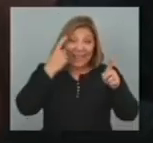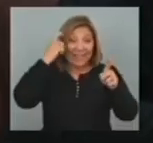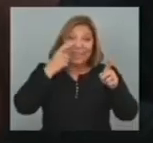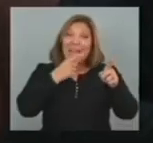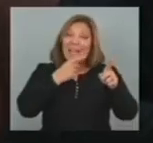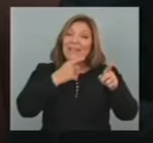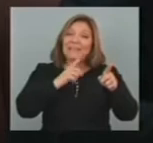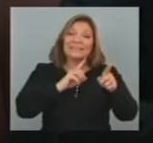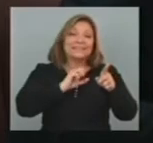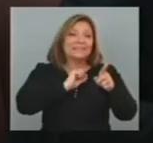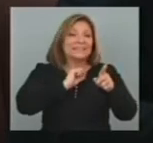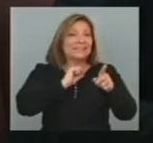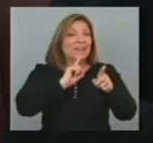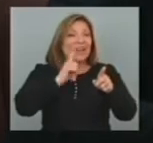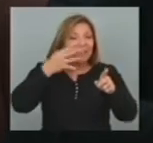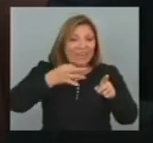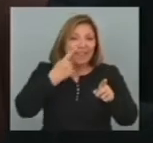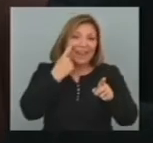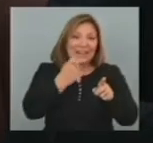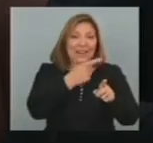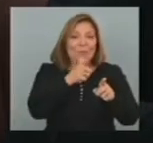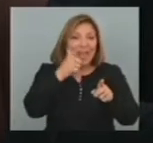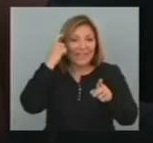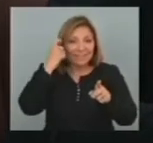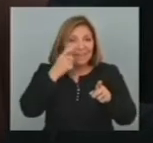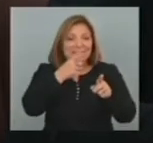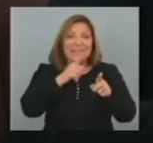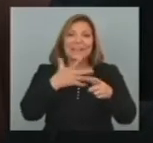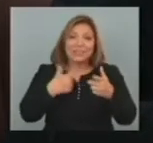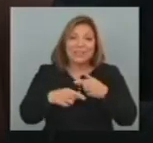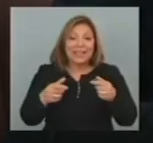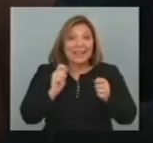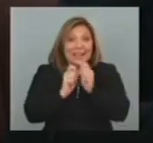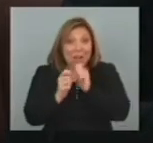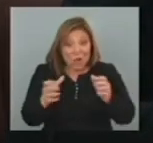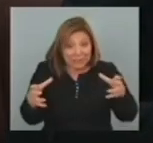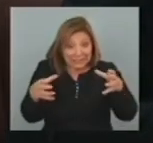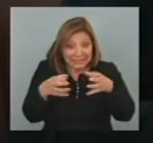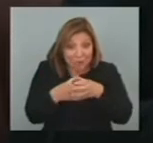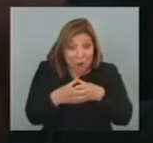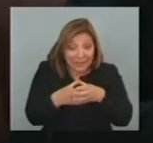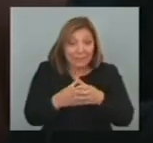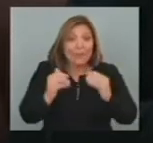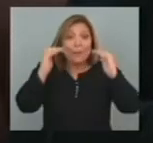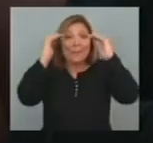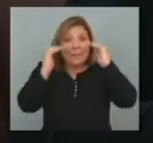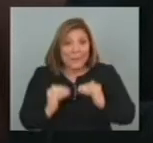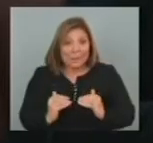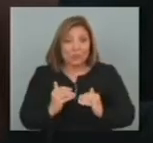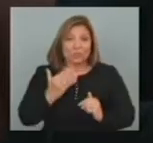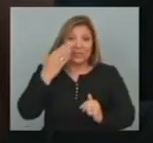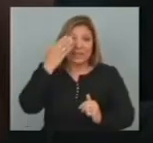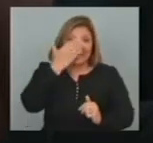buena medida Porque en realidad La negociación Colectiva Contribuye Fuertemente A la disminución De la informalidad